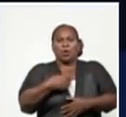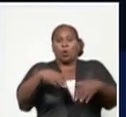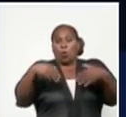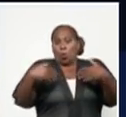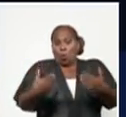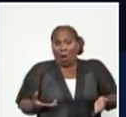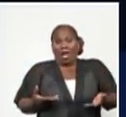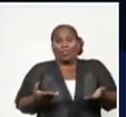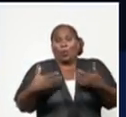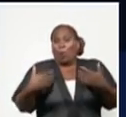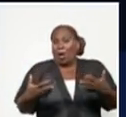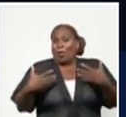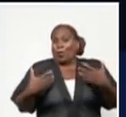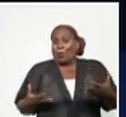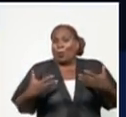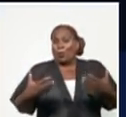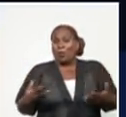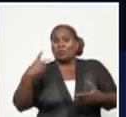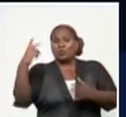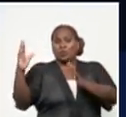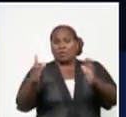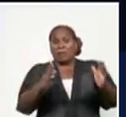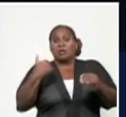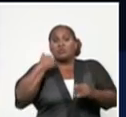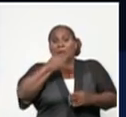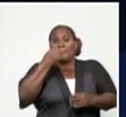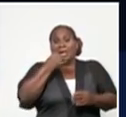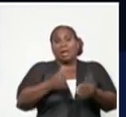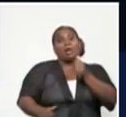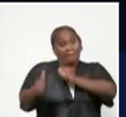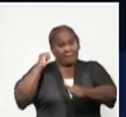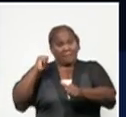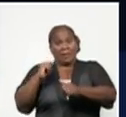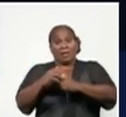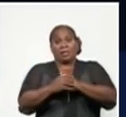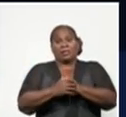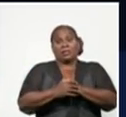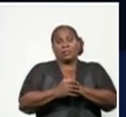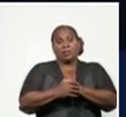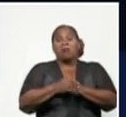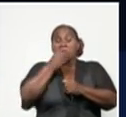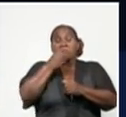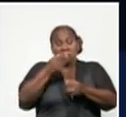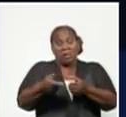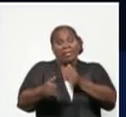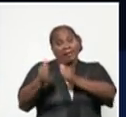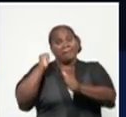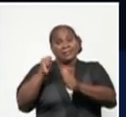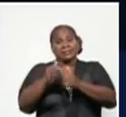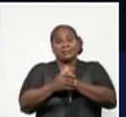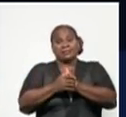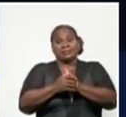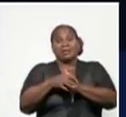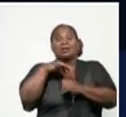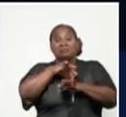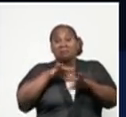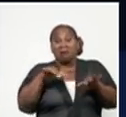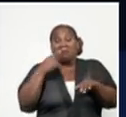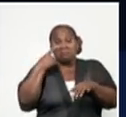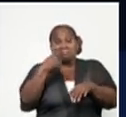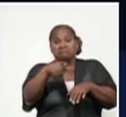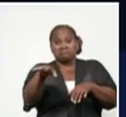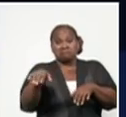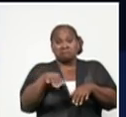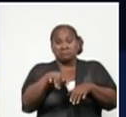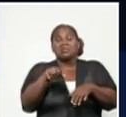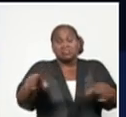para una etapa? Digo, no, para donde vamos a pasar es para la etapa de transmisión. Lamentablemente eso se ha